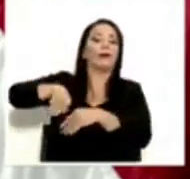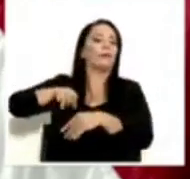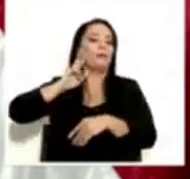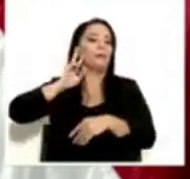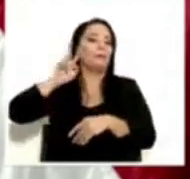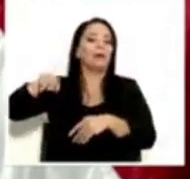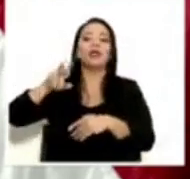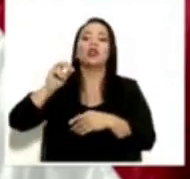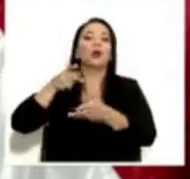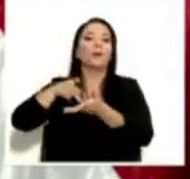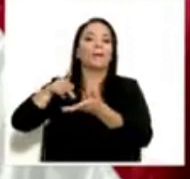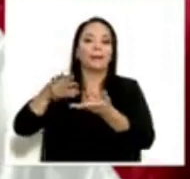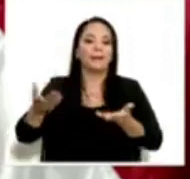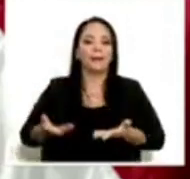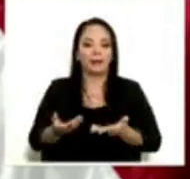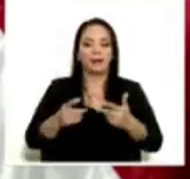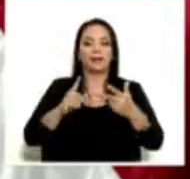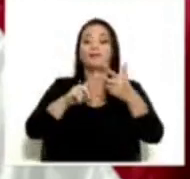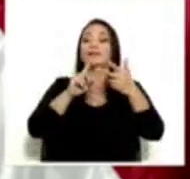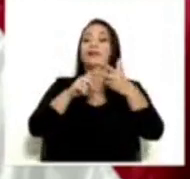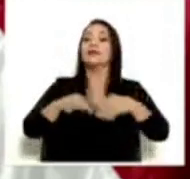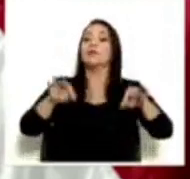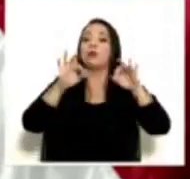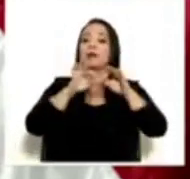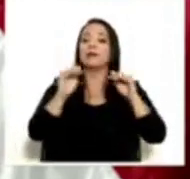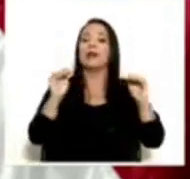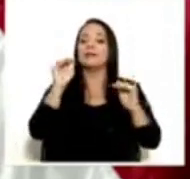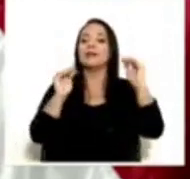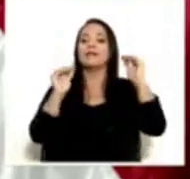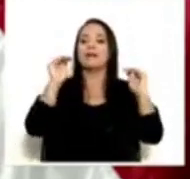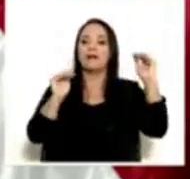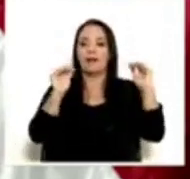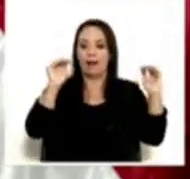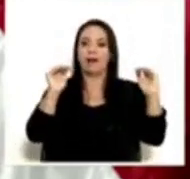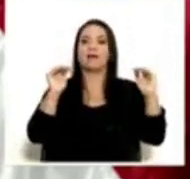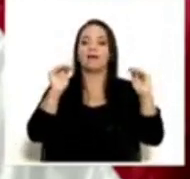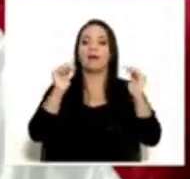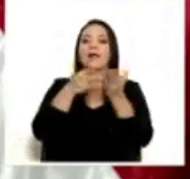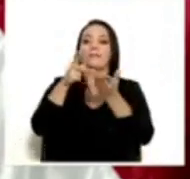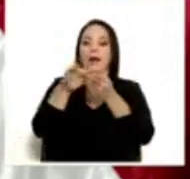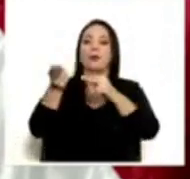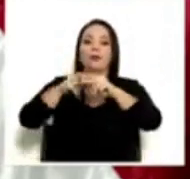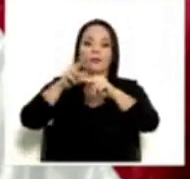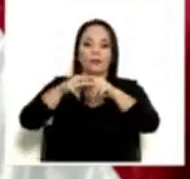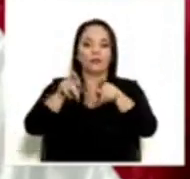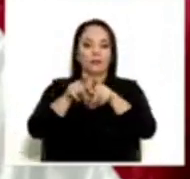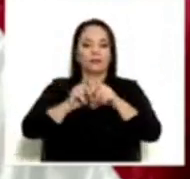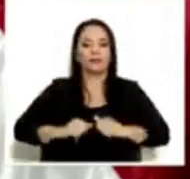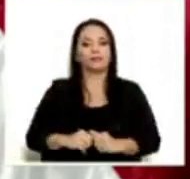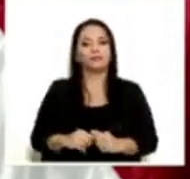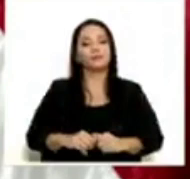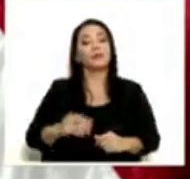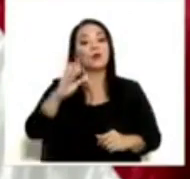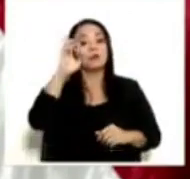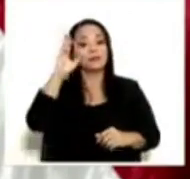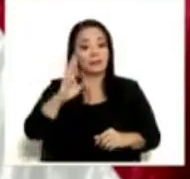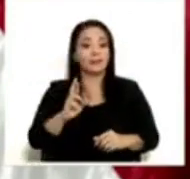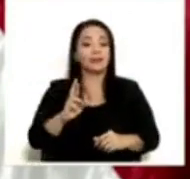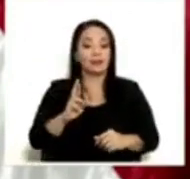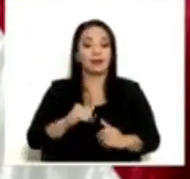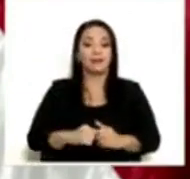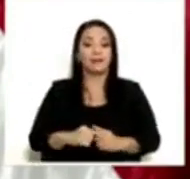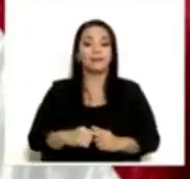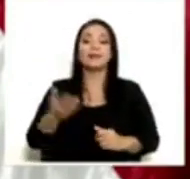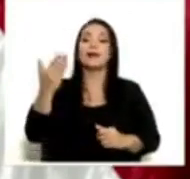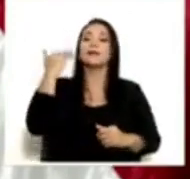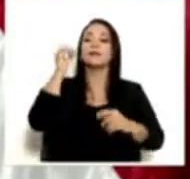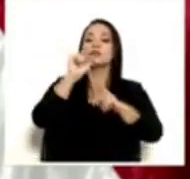todo, nivelar las cargas tributarias. Costa Rica pasó de ser una de las